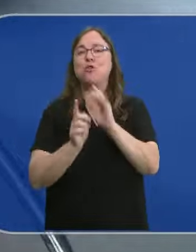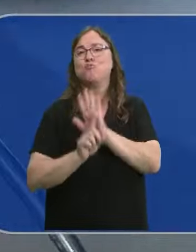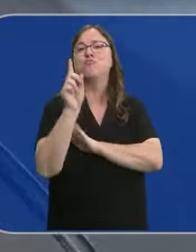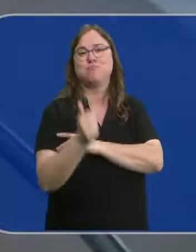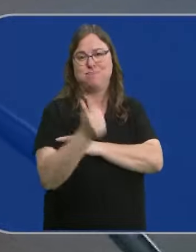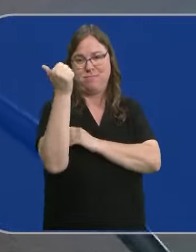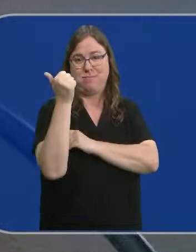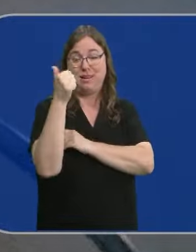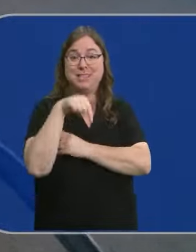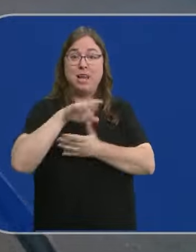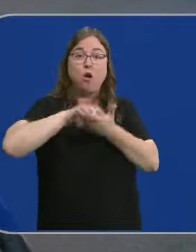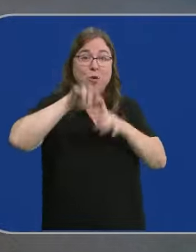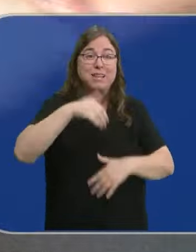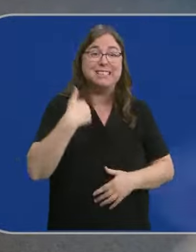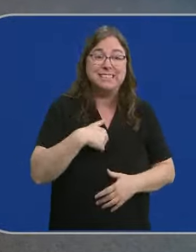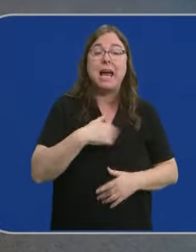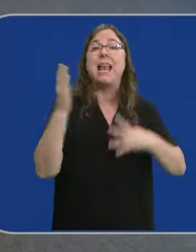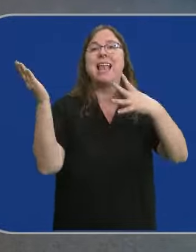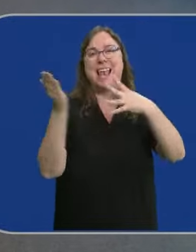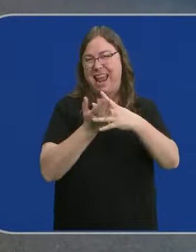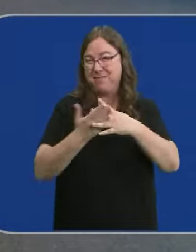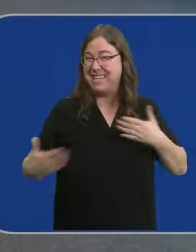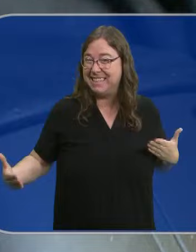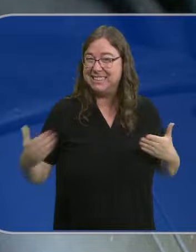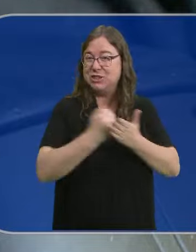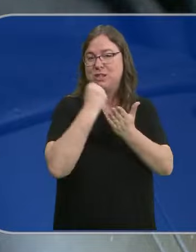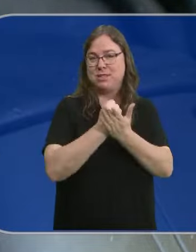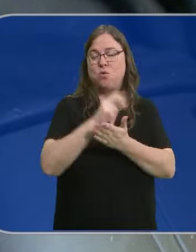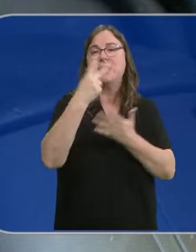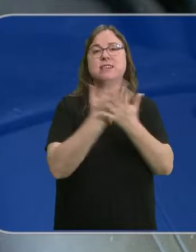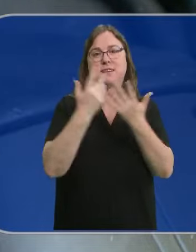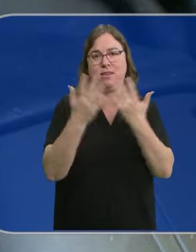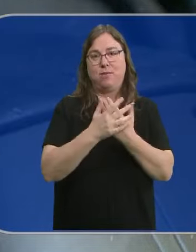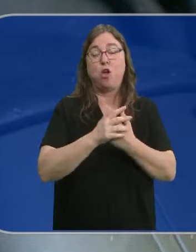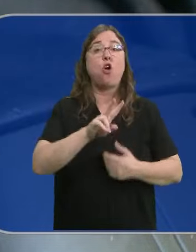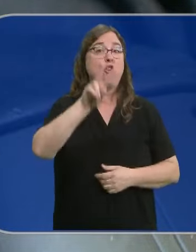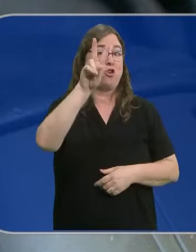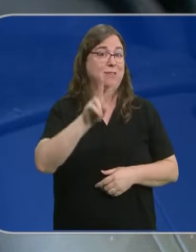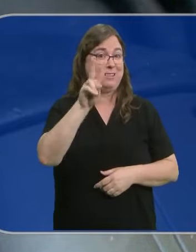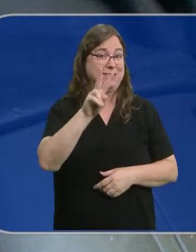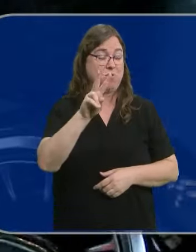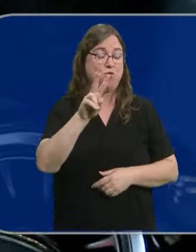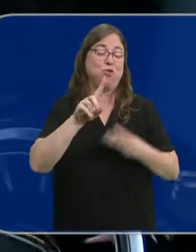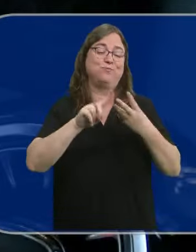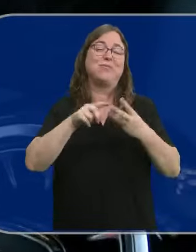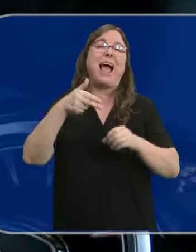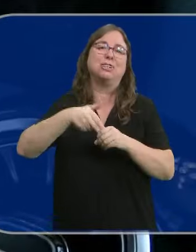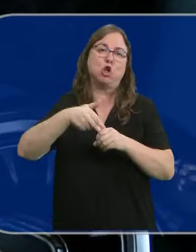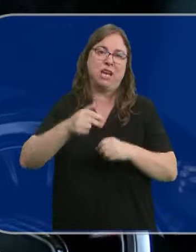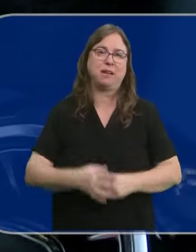despegado. Tanto que nuestra comunidad ya supone más de la mitad de todas las matriculaciones. En segundo lugar están los de gasolina.